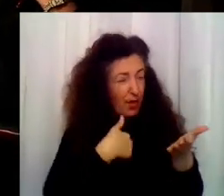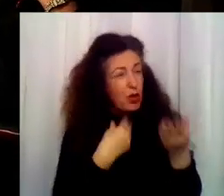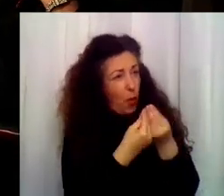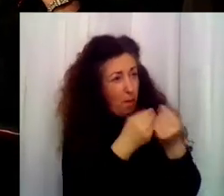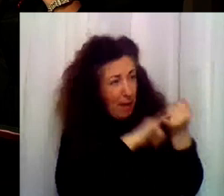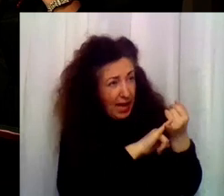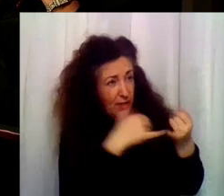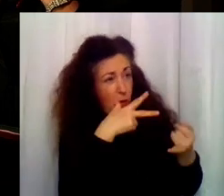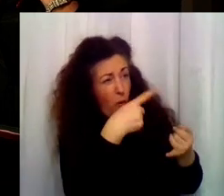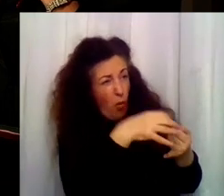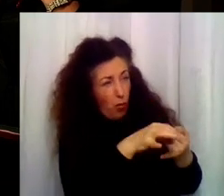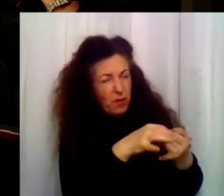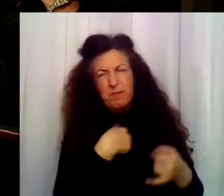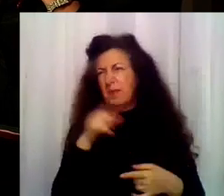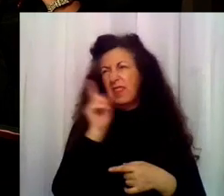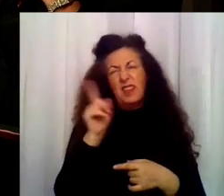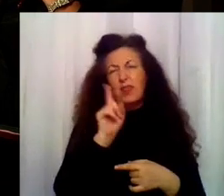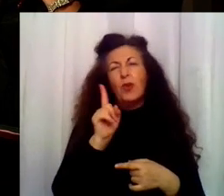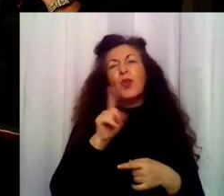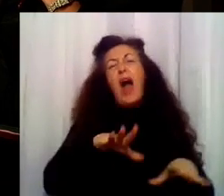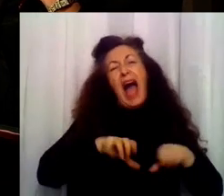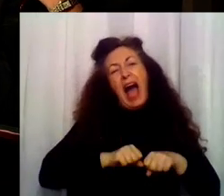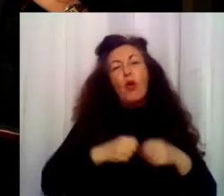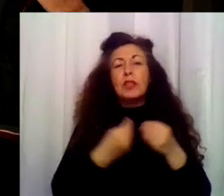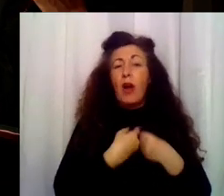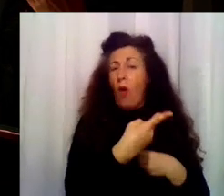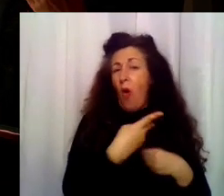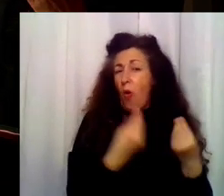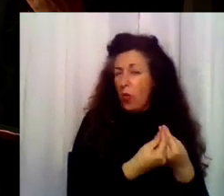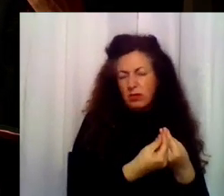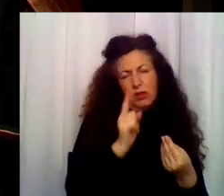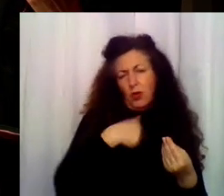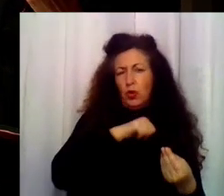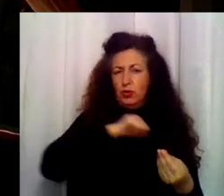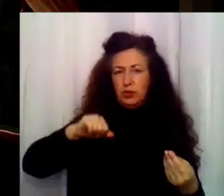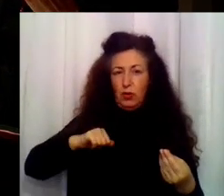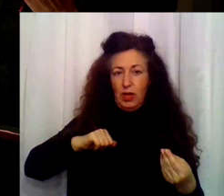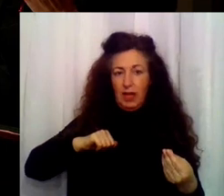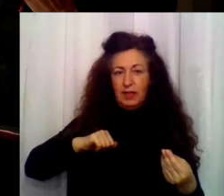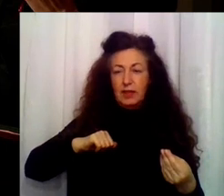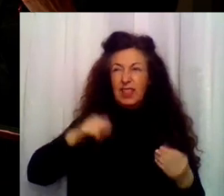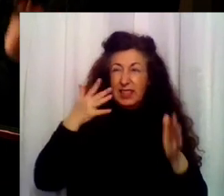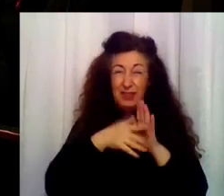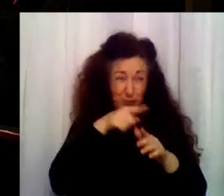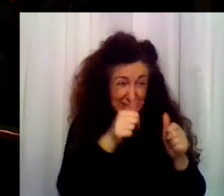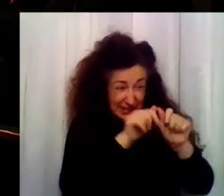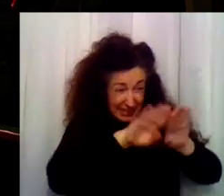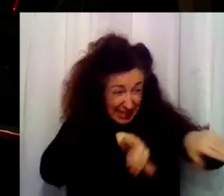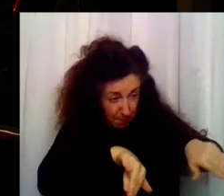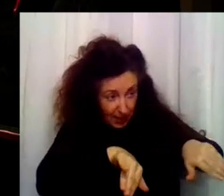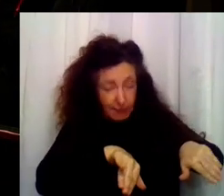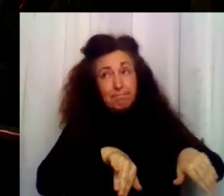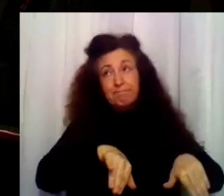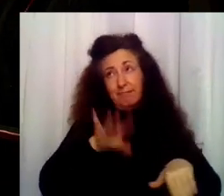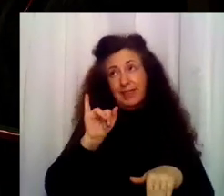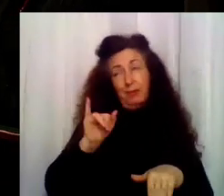Hugo? No, es que no quiero adoptarlo con Hugo. ¿Que os vais a separar? Aún tengo que decírselo. Vaya.